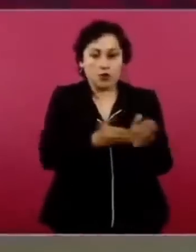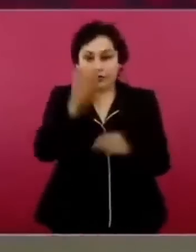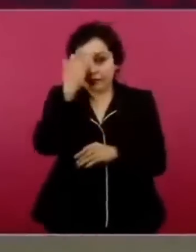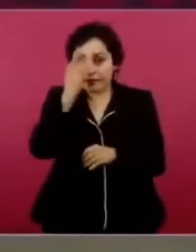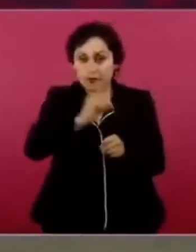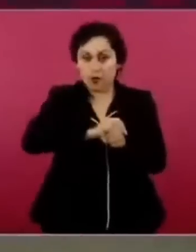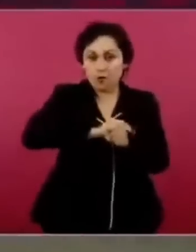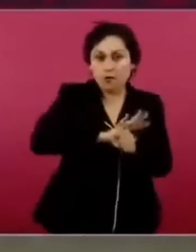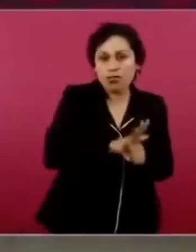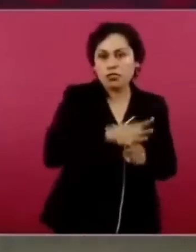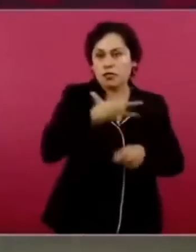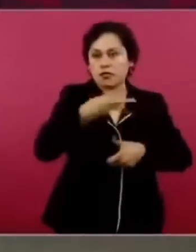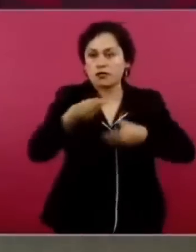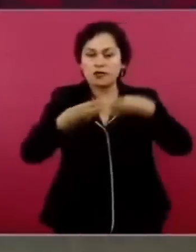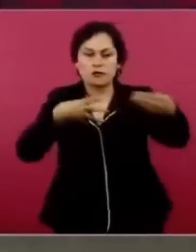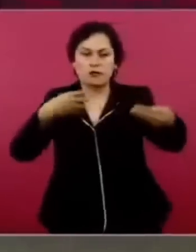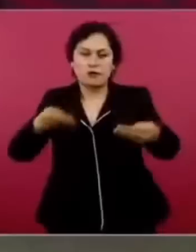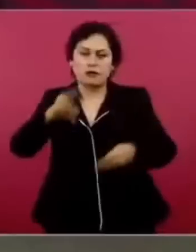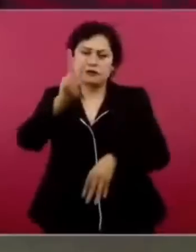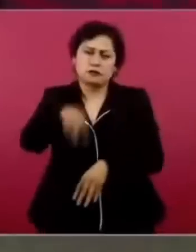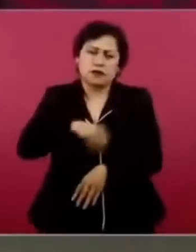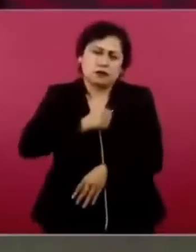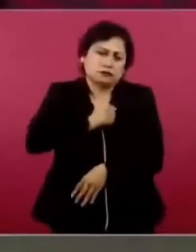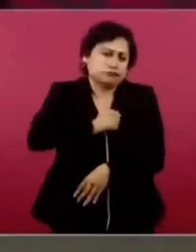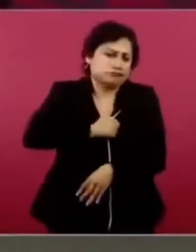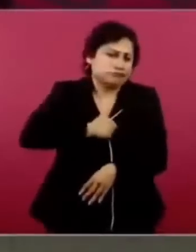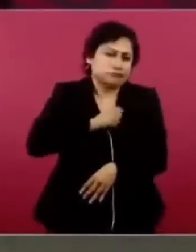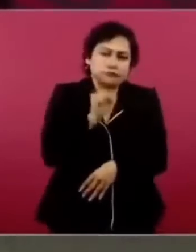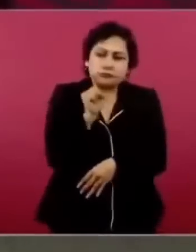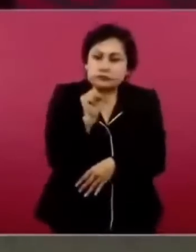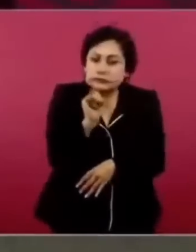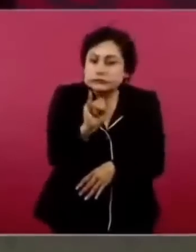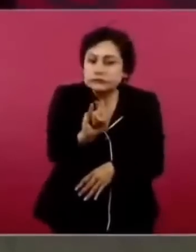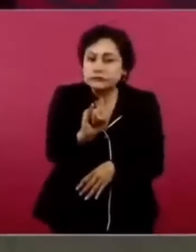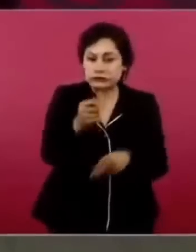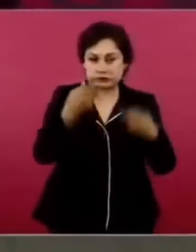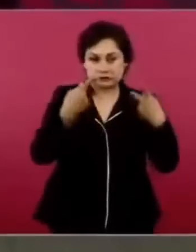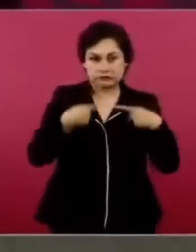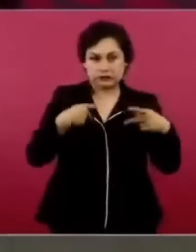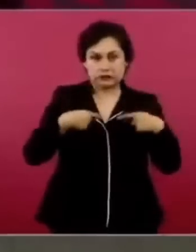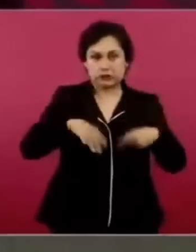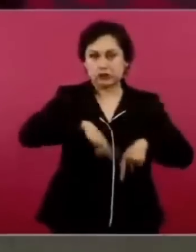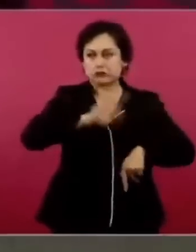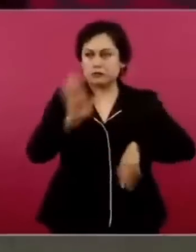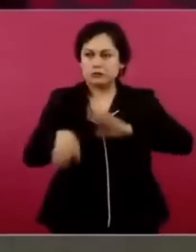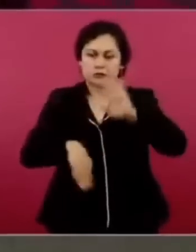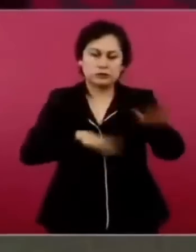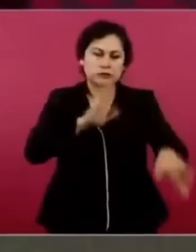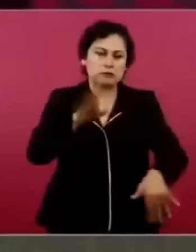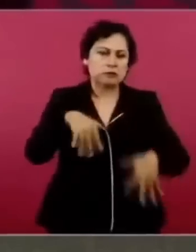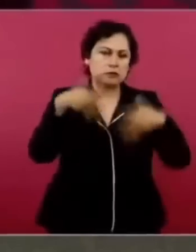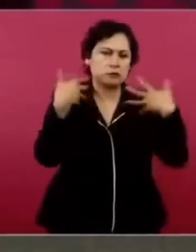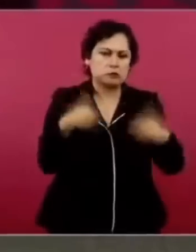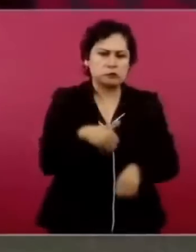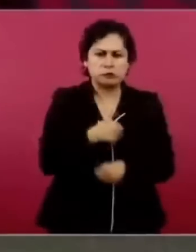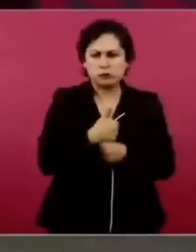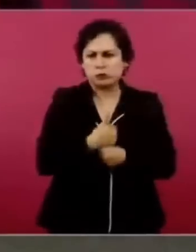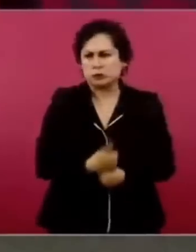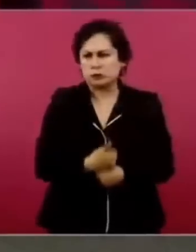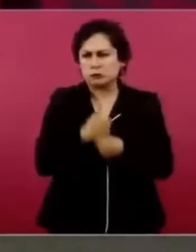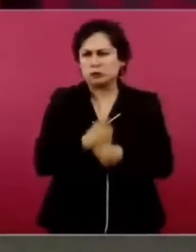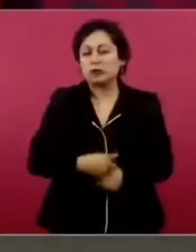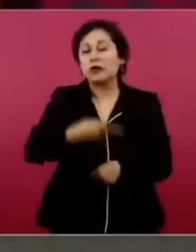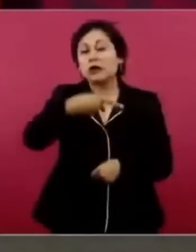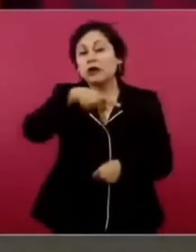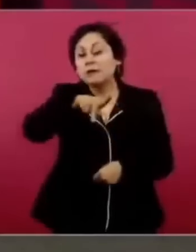pérdida de vidas humanas, pero también se nos cayó la economía. Y